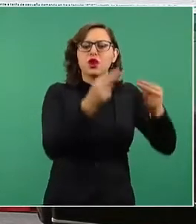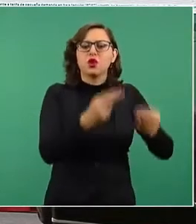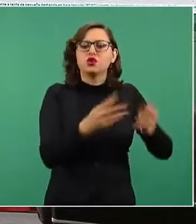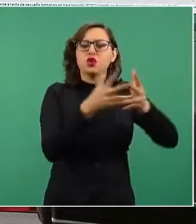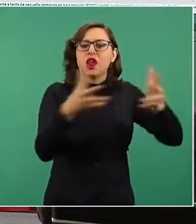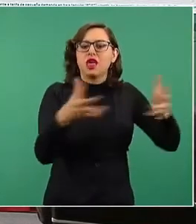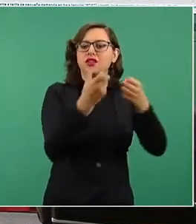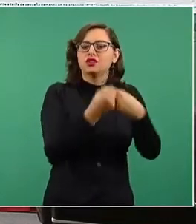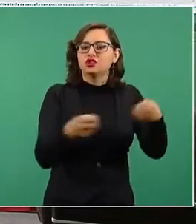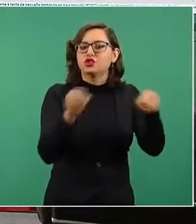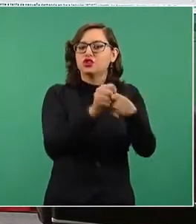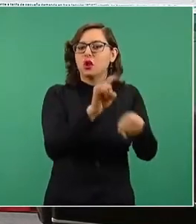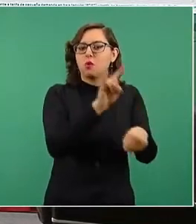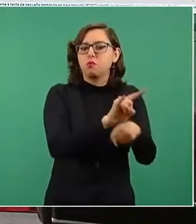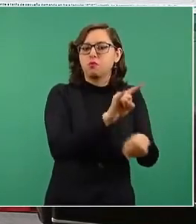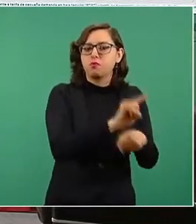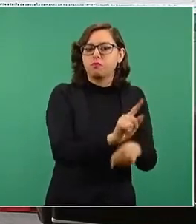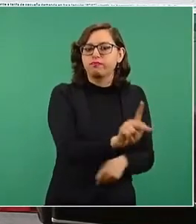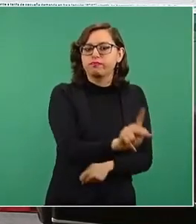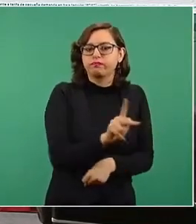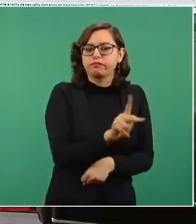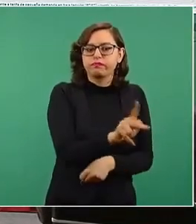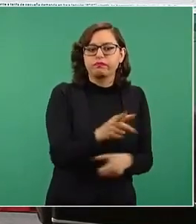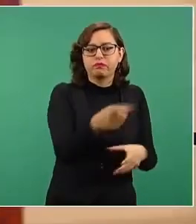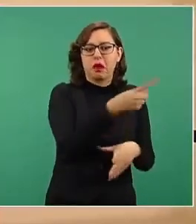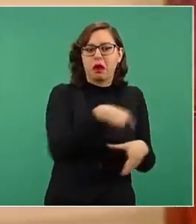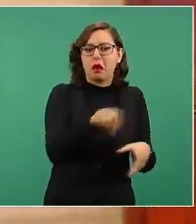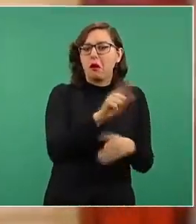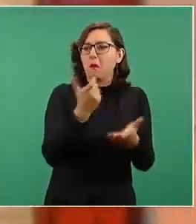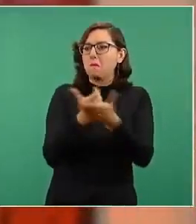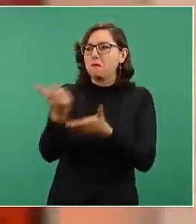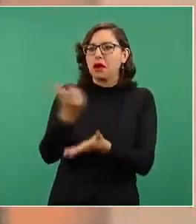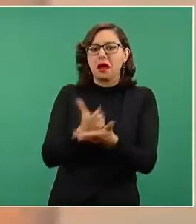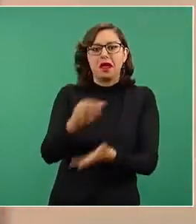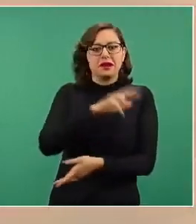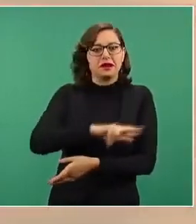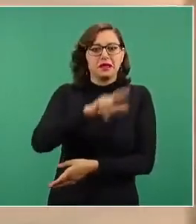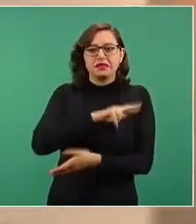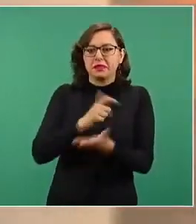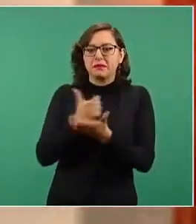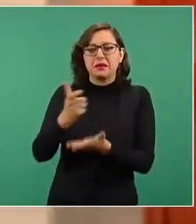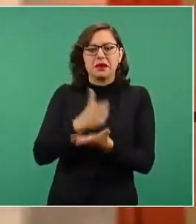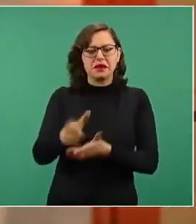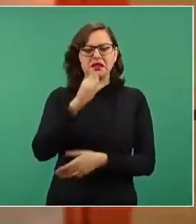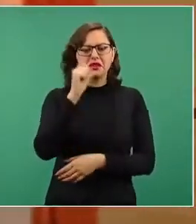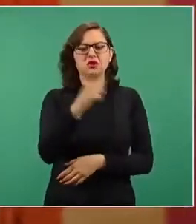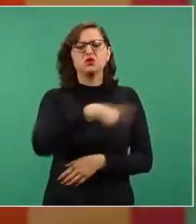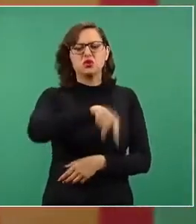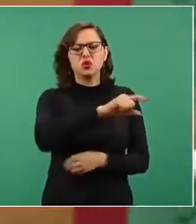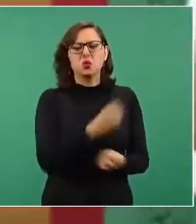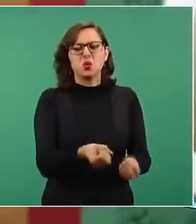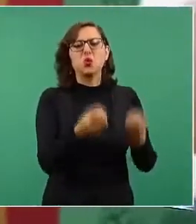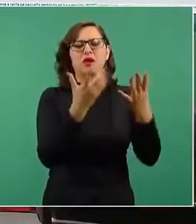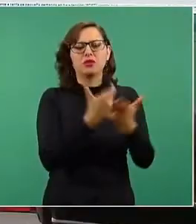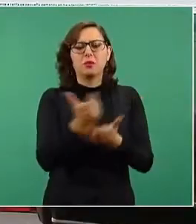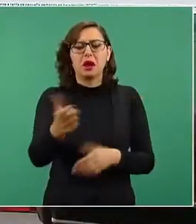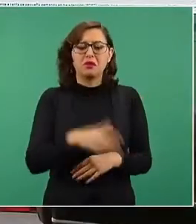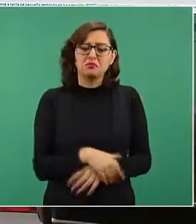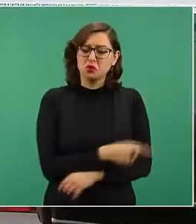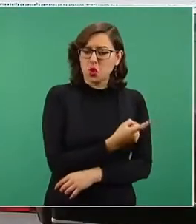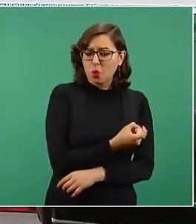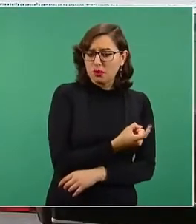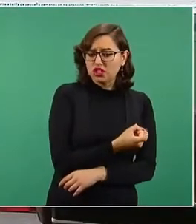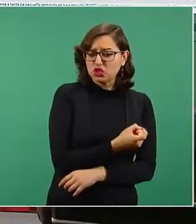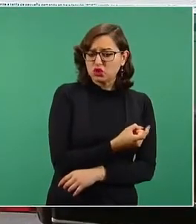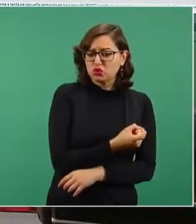que no le pagan el respaldo a la CFE. No, pues paga un peso, 1.1 pesos, 1.1,